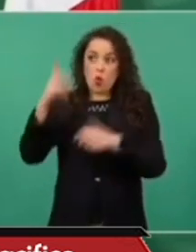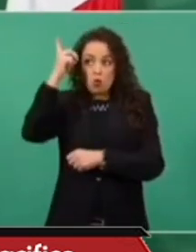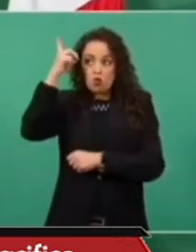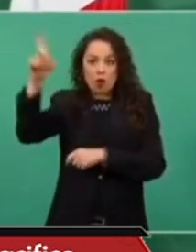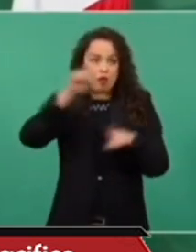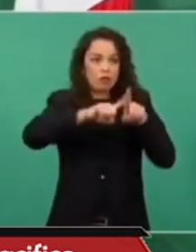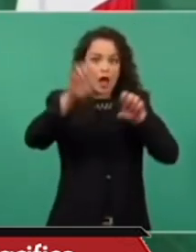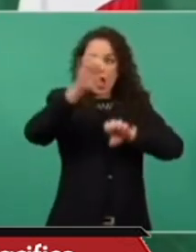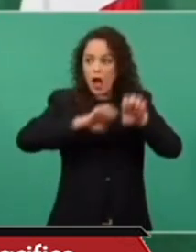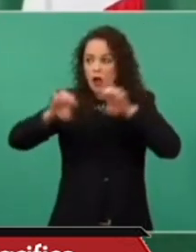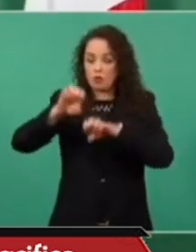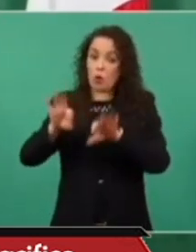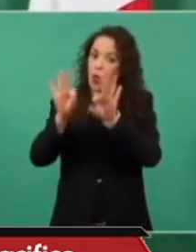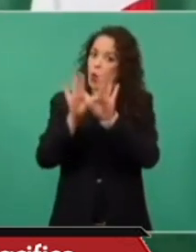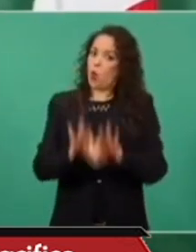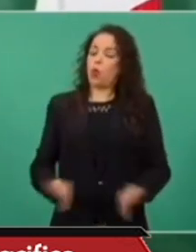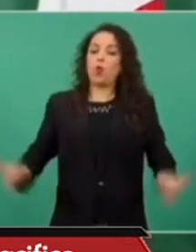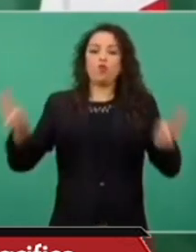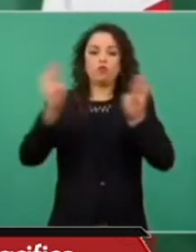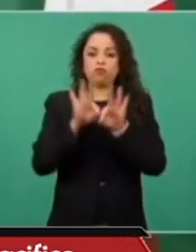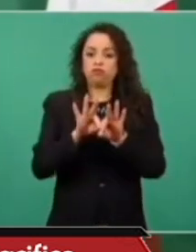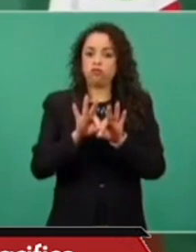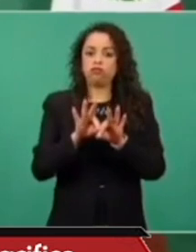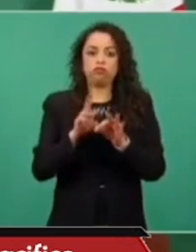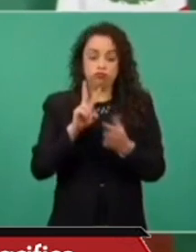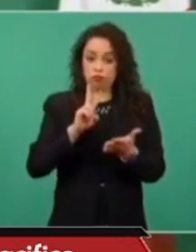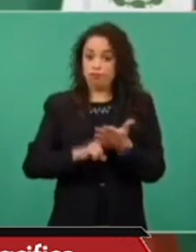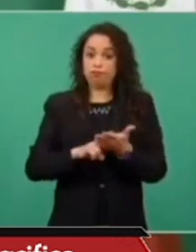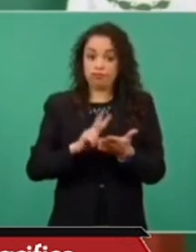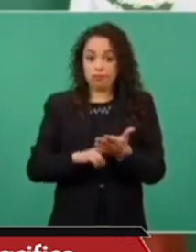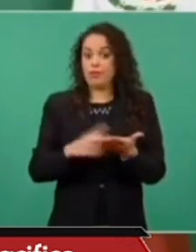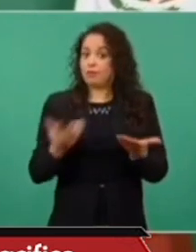institucional,